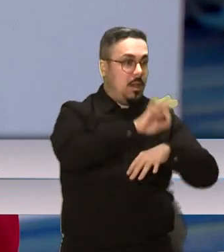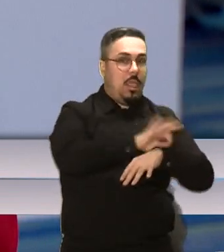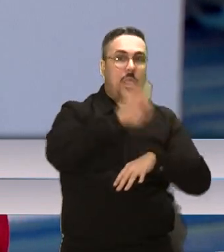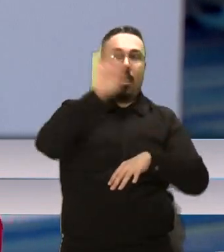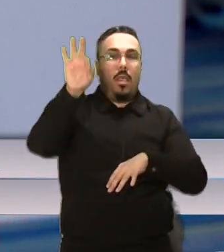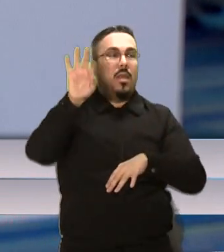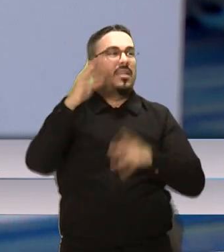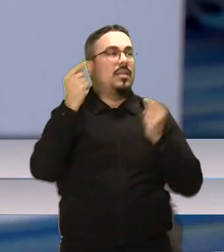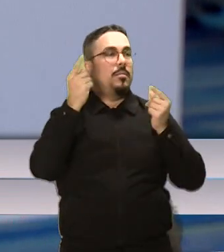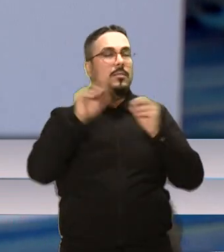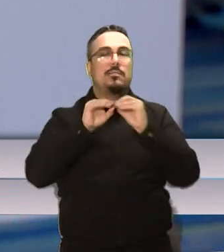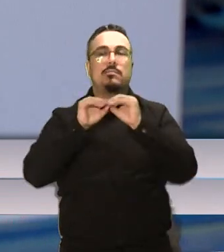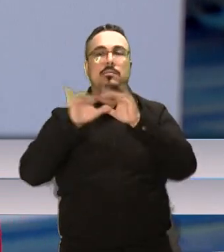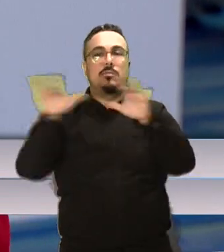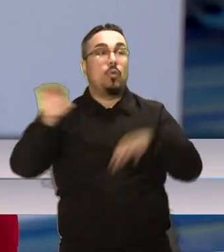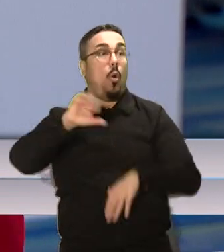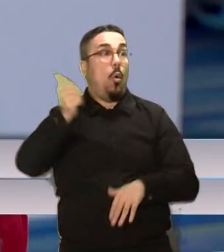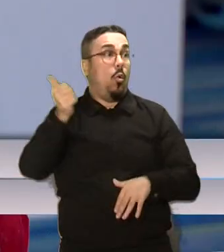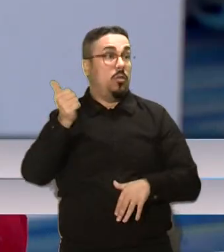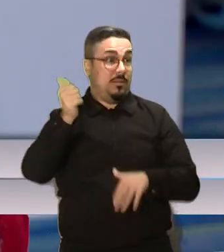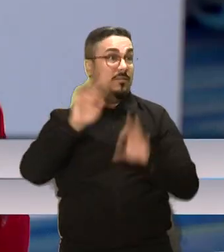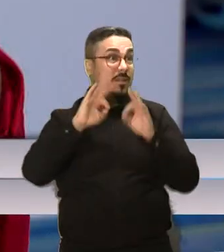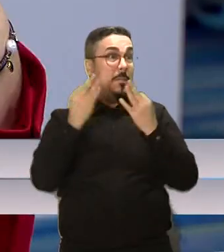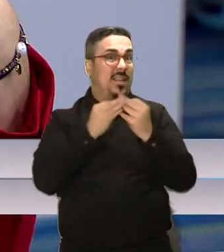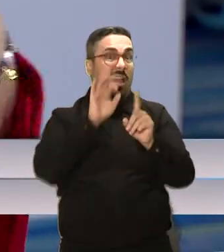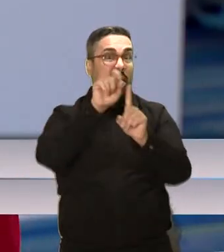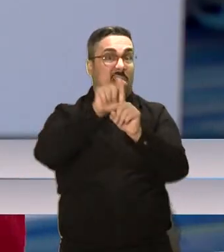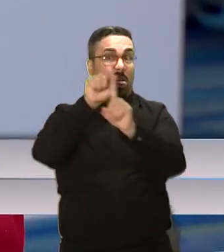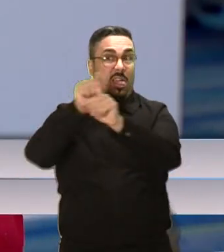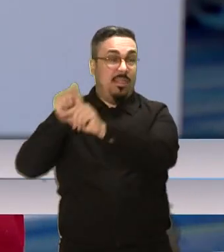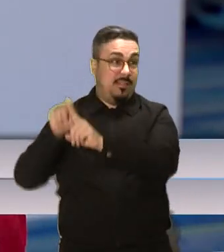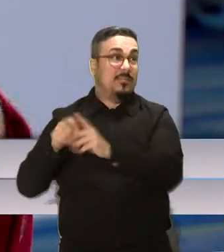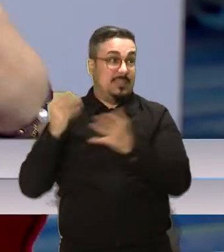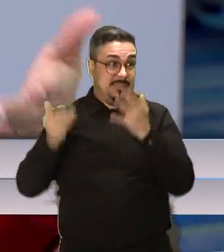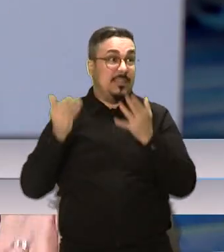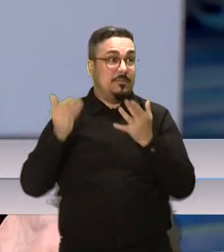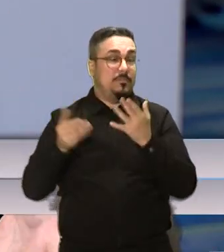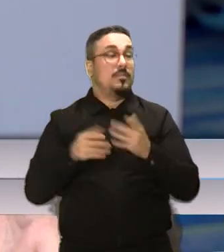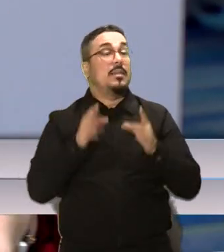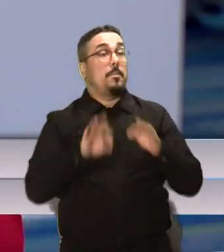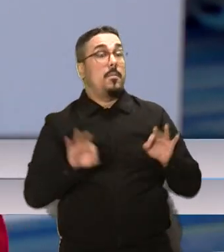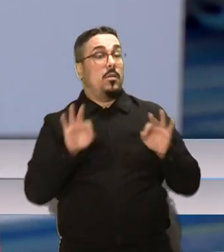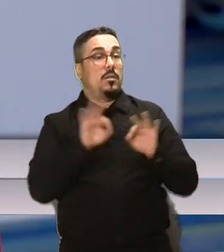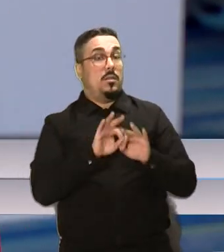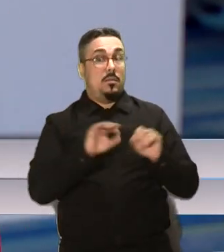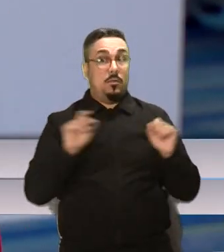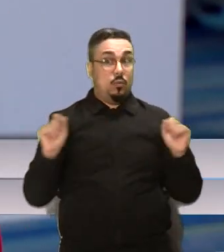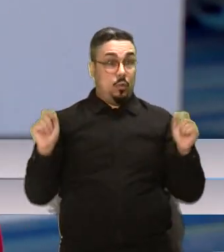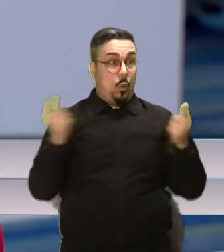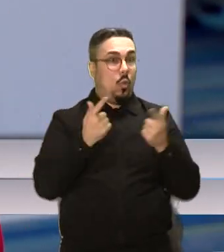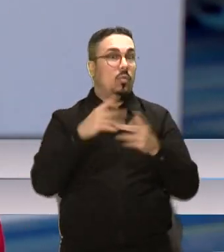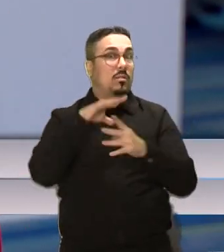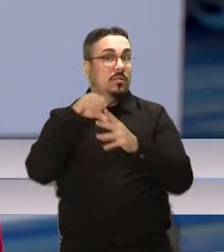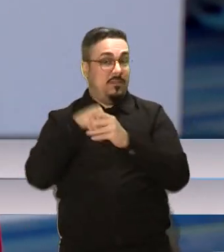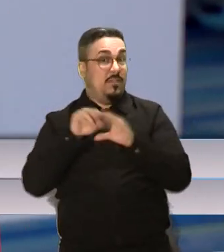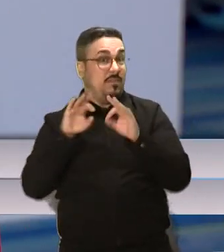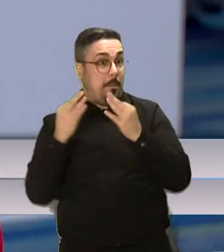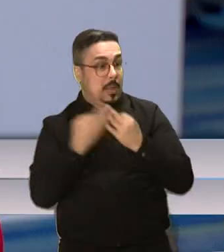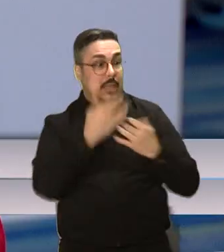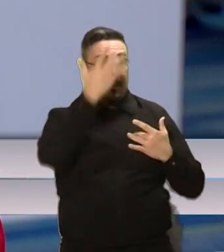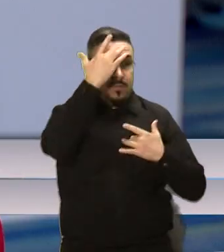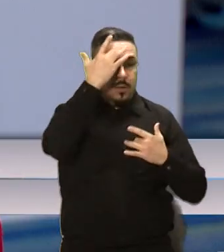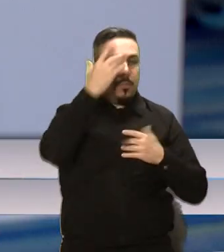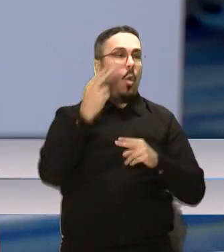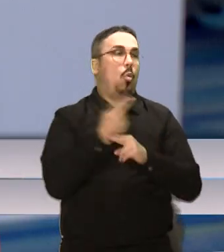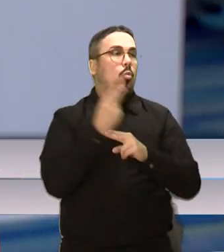convierte en portador para otros miembros de la familia. Así que es bien importante tanto familia como la persona, ¿verdad? Que esté enferma esa semana, es importante que